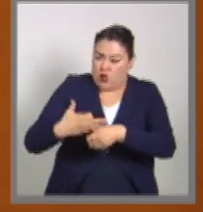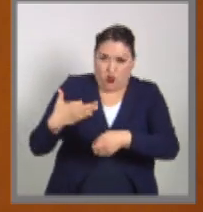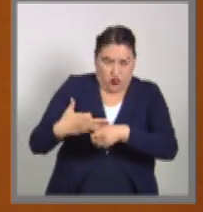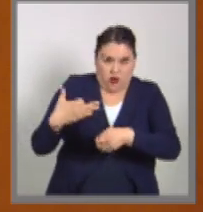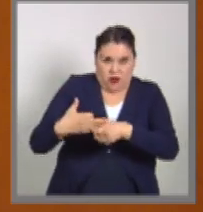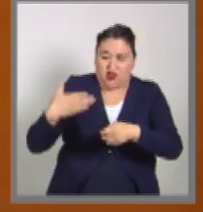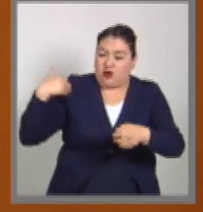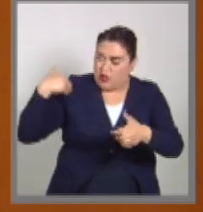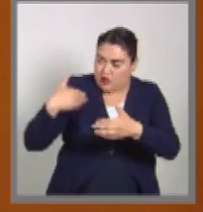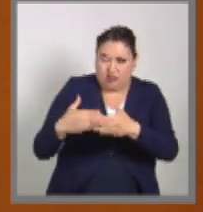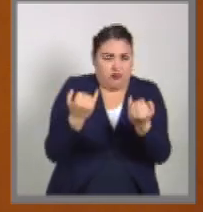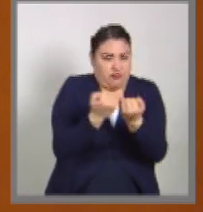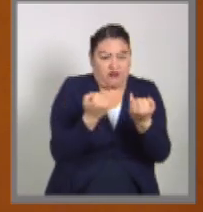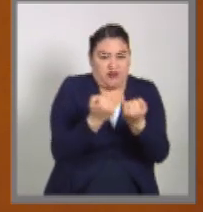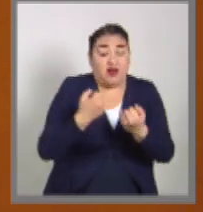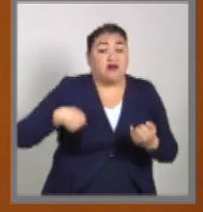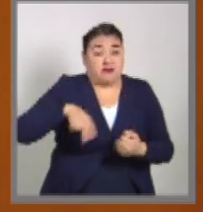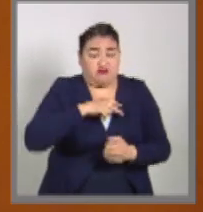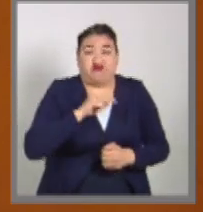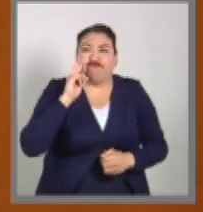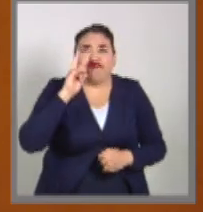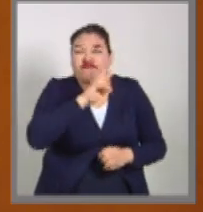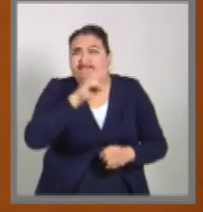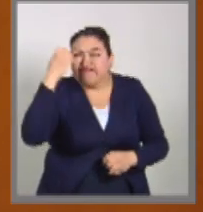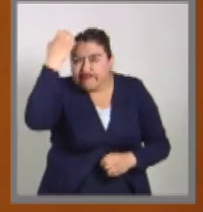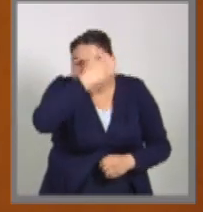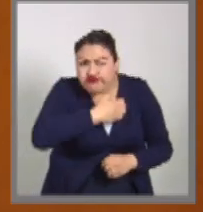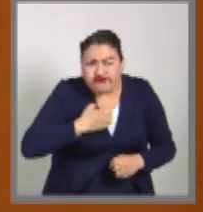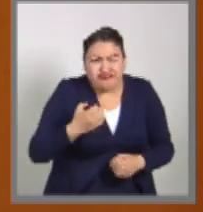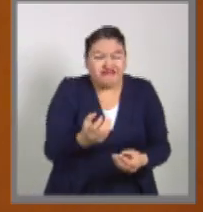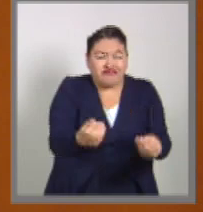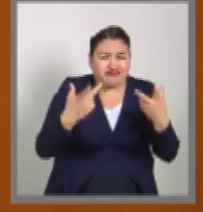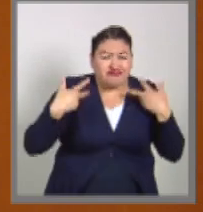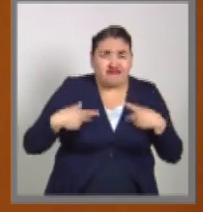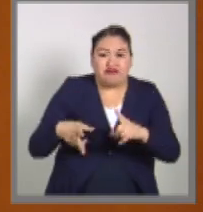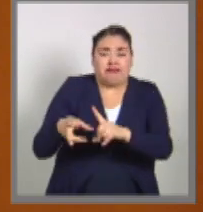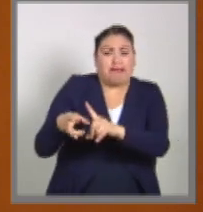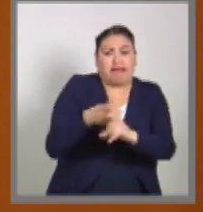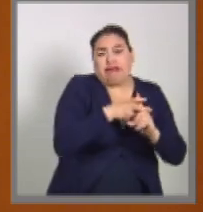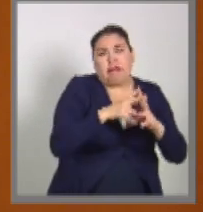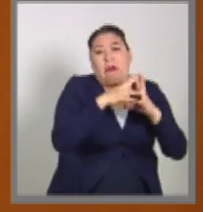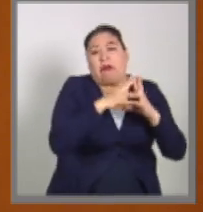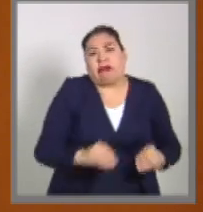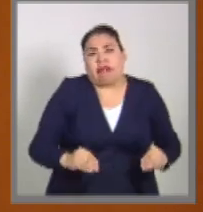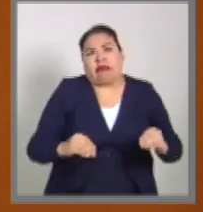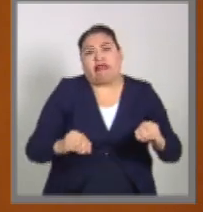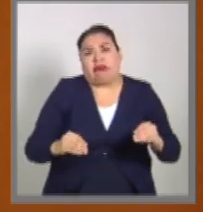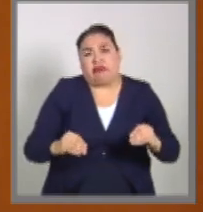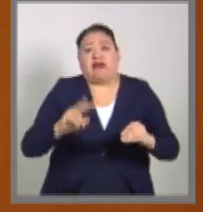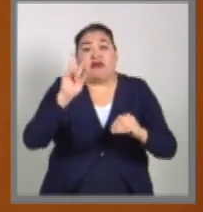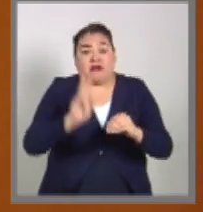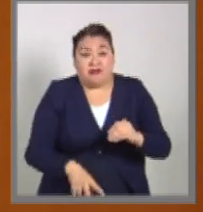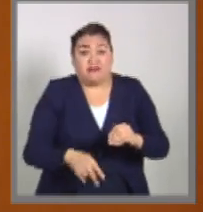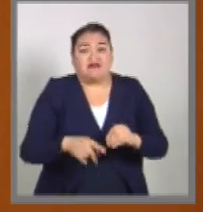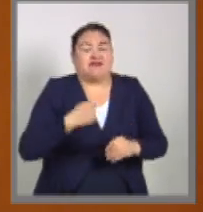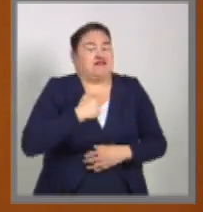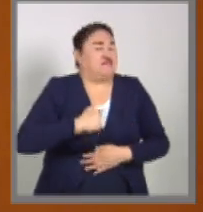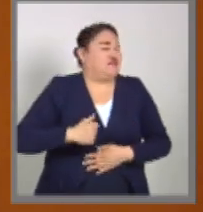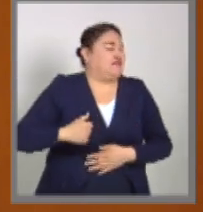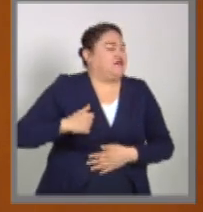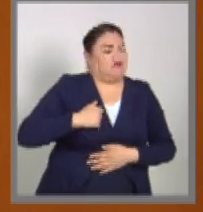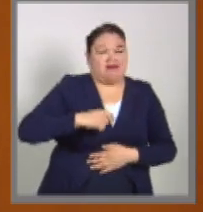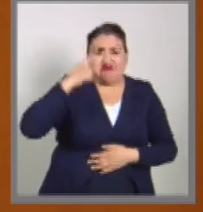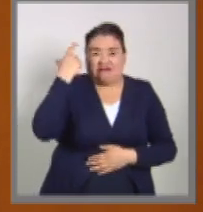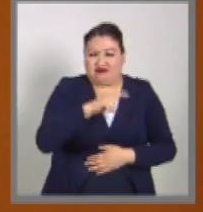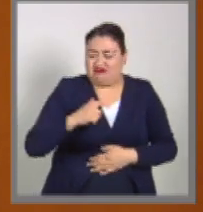visto como sociedad un incremento exponencial de estas conductas de manera más relevante, por desgracia, en las